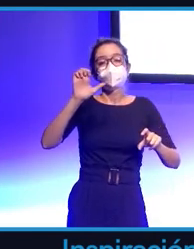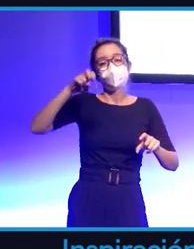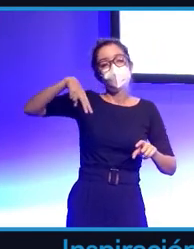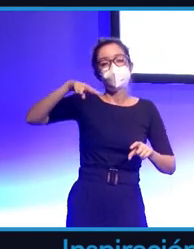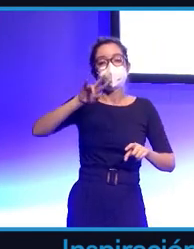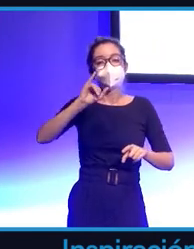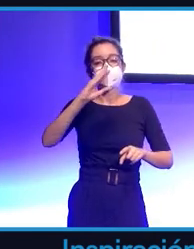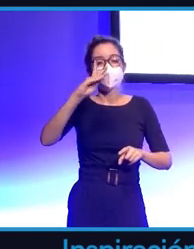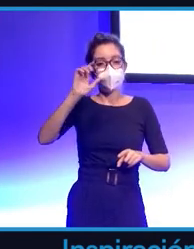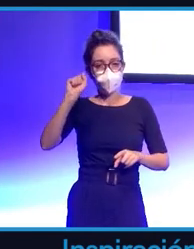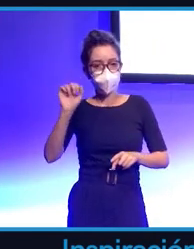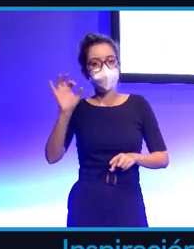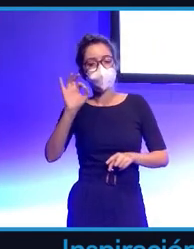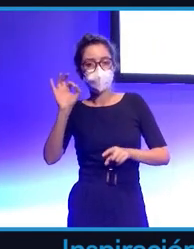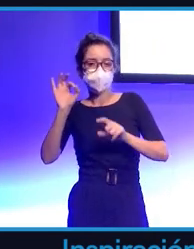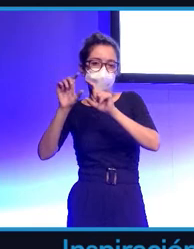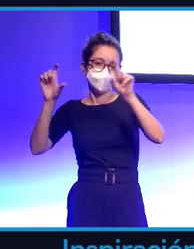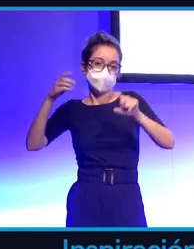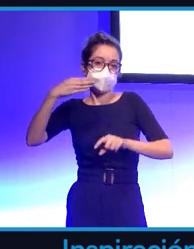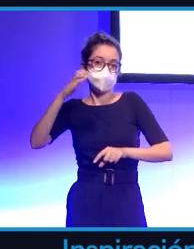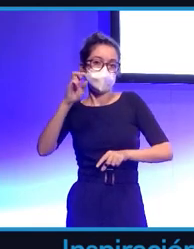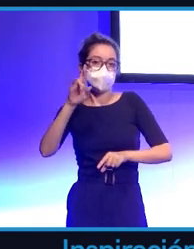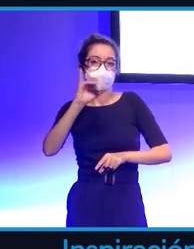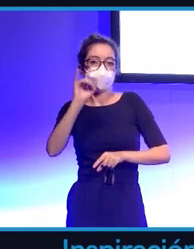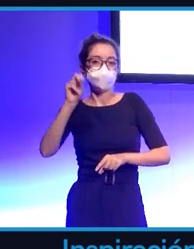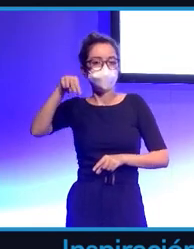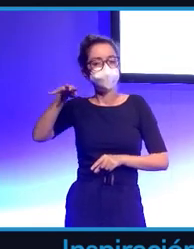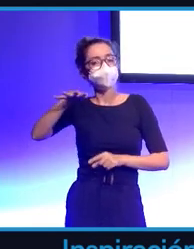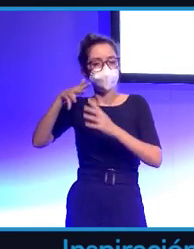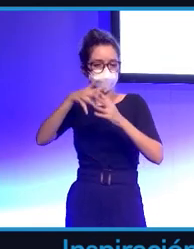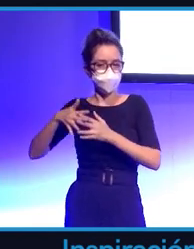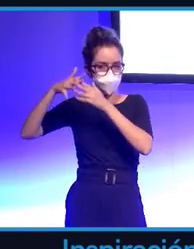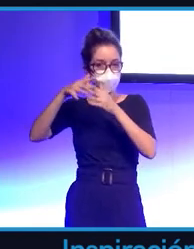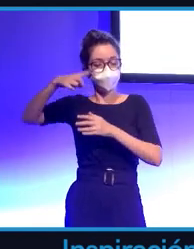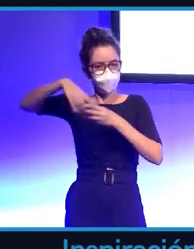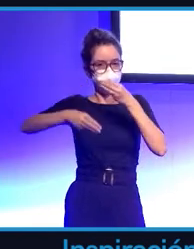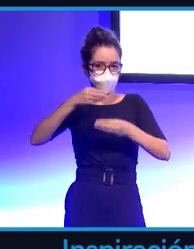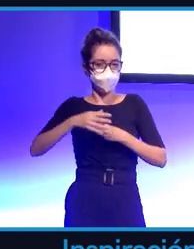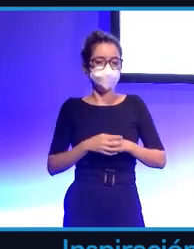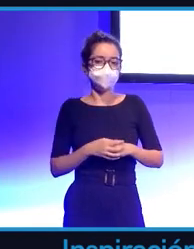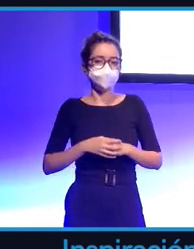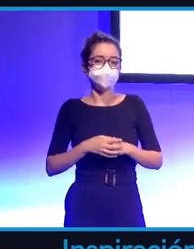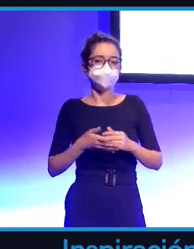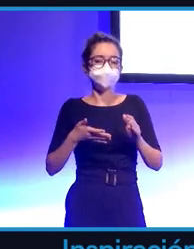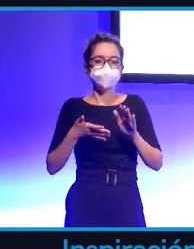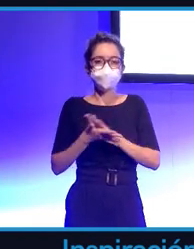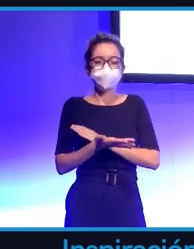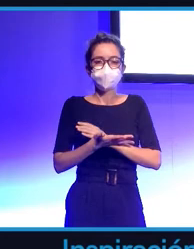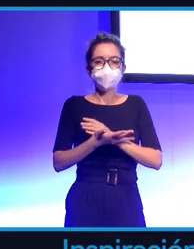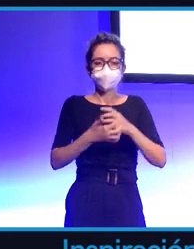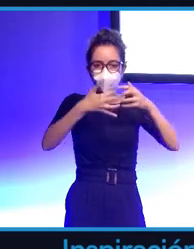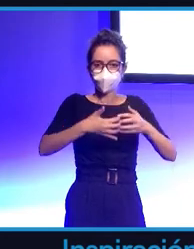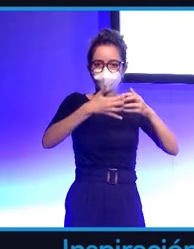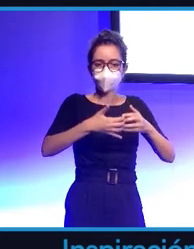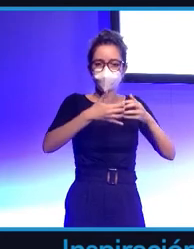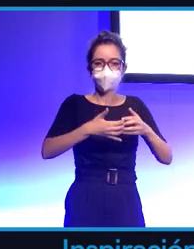y operadoras, como por ejemplo Verizon en Estados Unidos. ¿Qué quiere decir? Que tu dispositivo no va a tener apenas hardware, simplemente